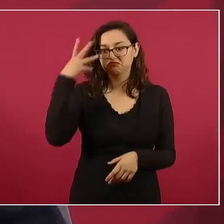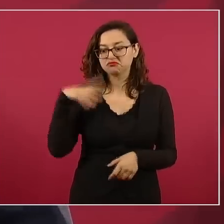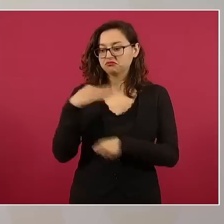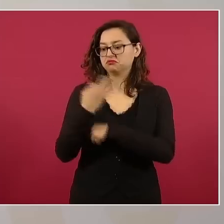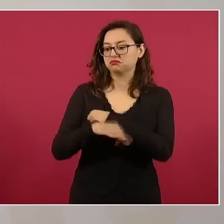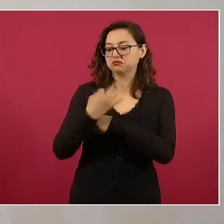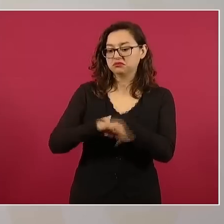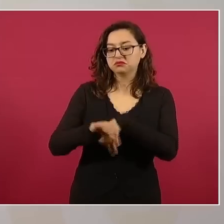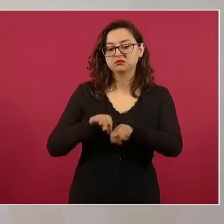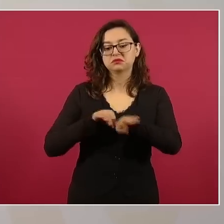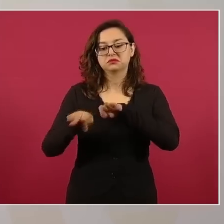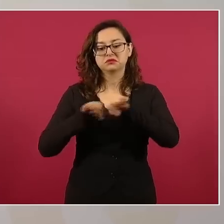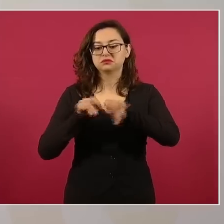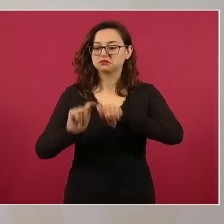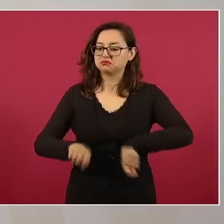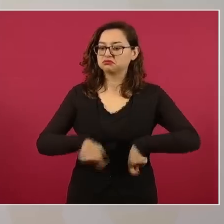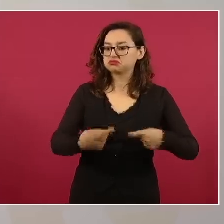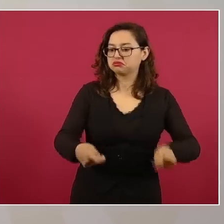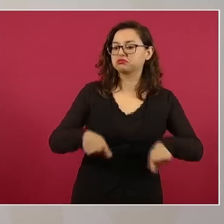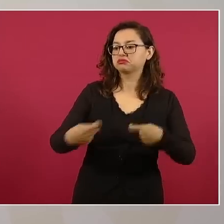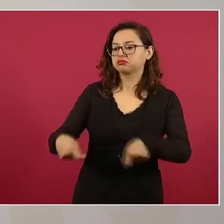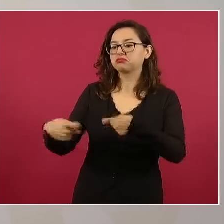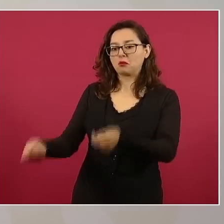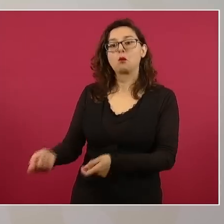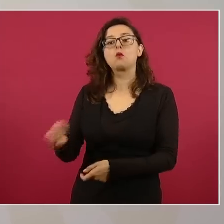temporales de trabajo,